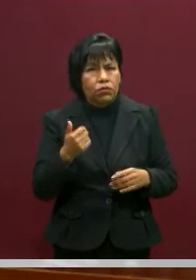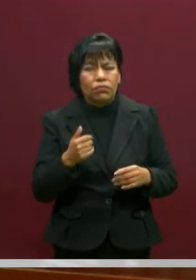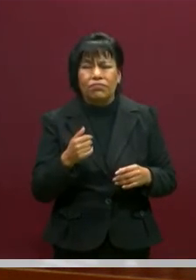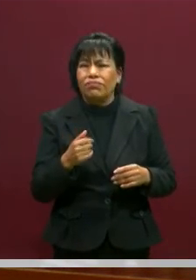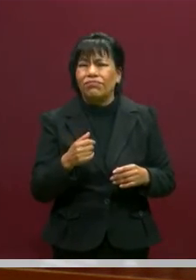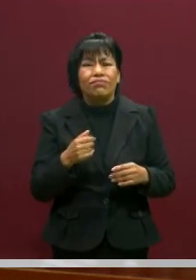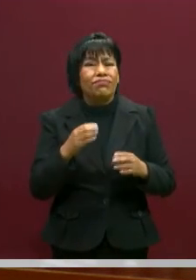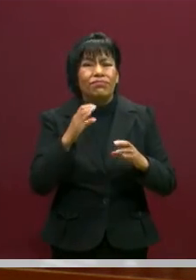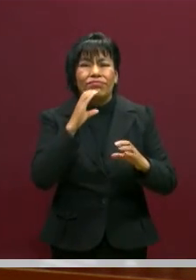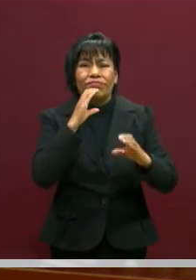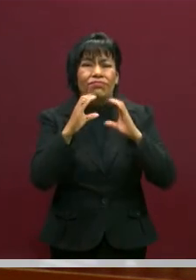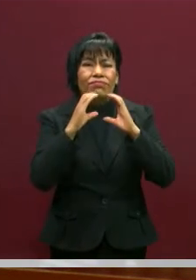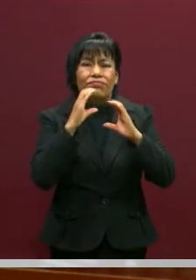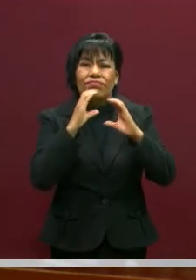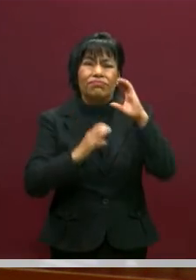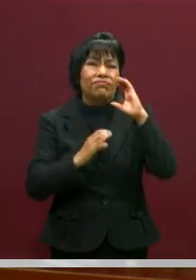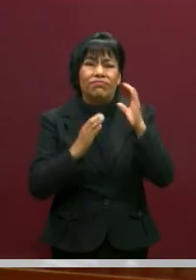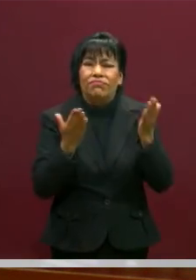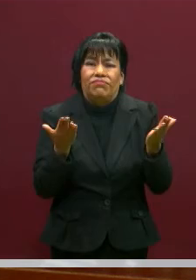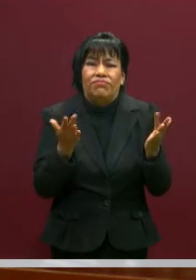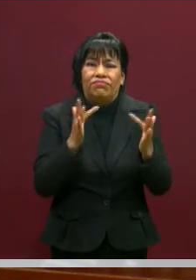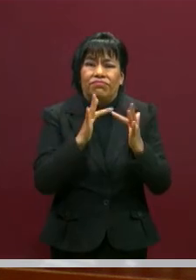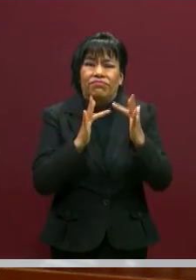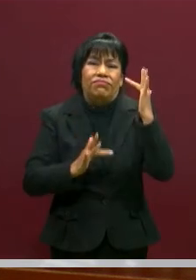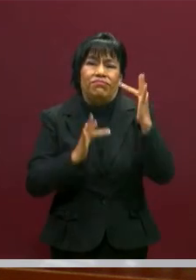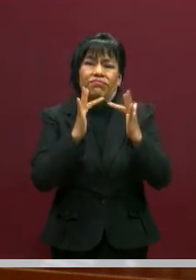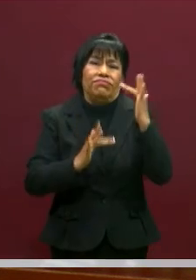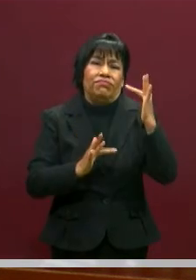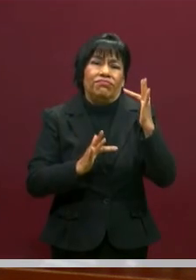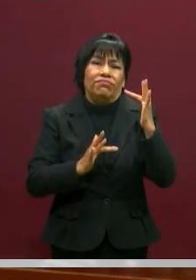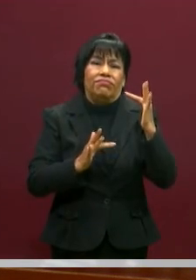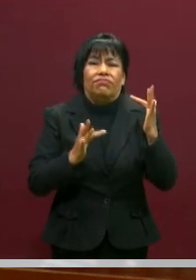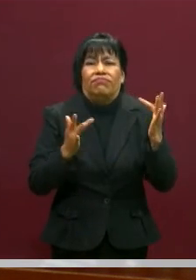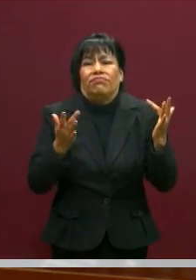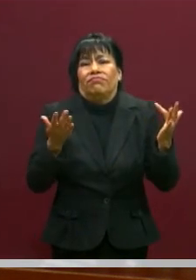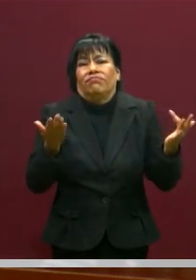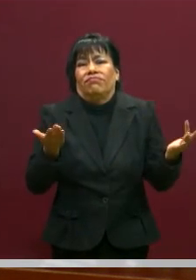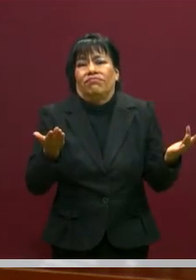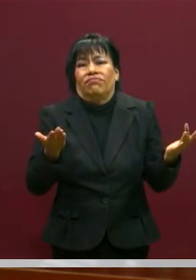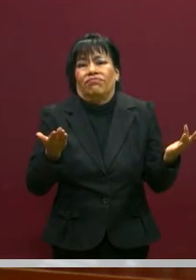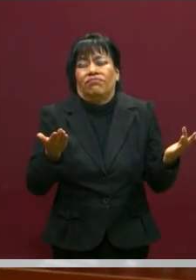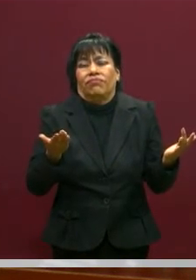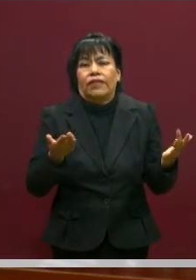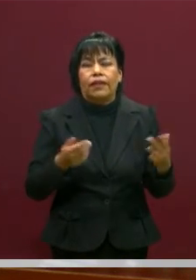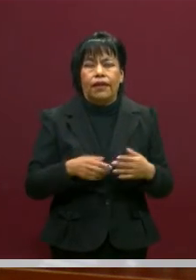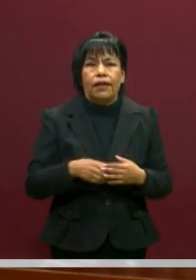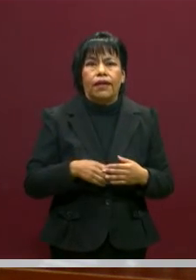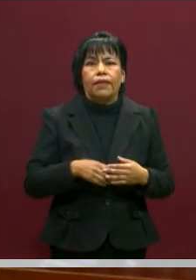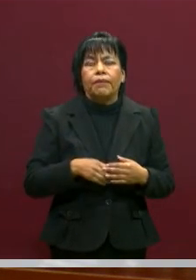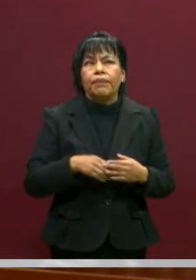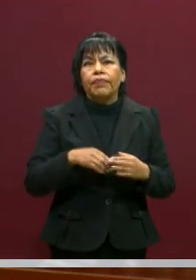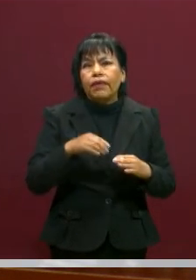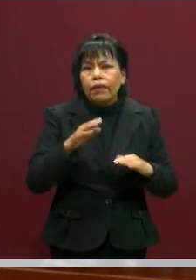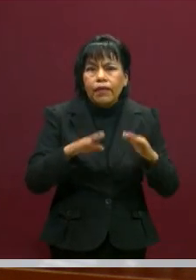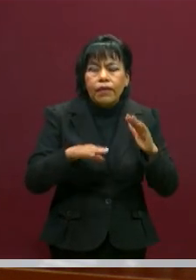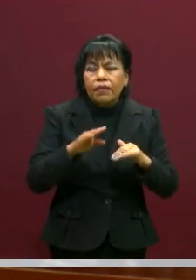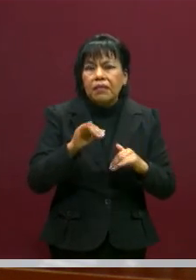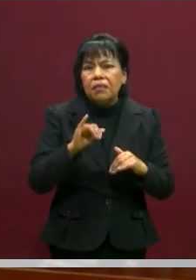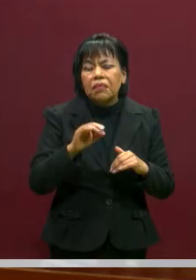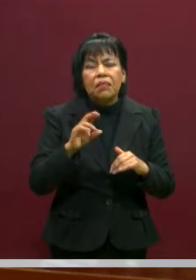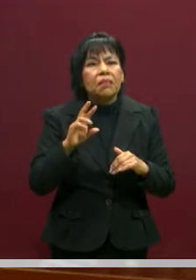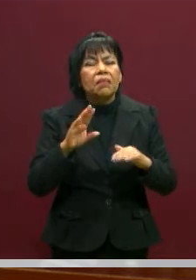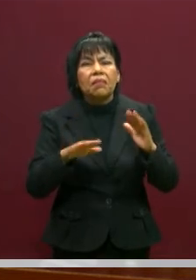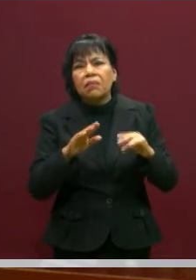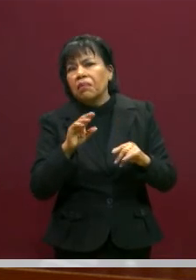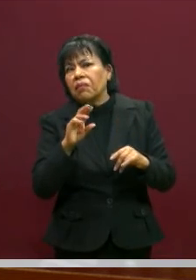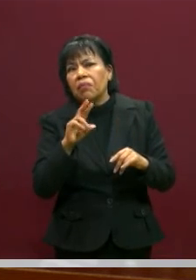comunicación intermitente. Es decir, a veces se conectan, a veces no, entran a una materia, pero a otra no.